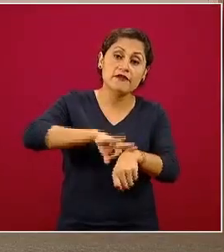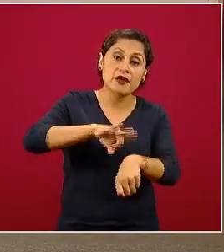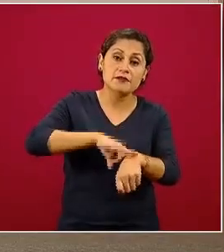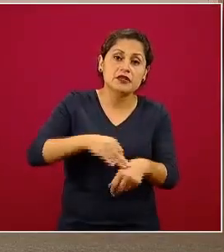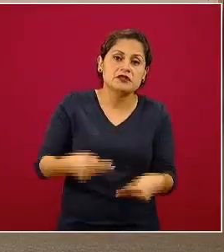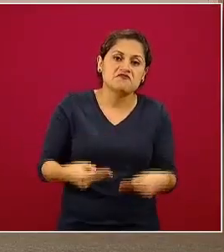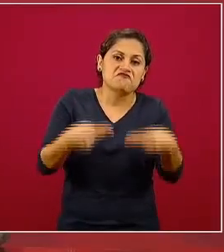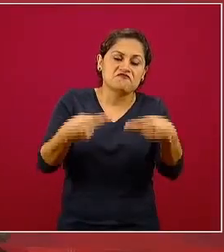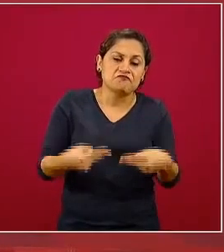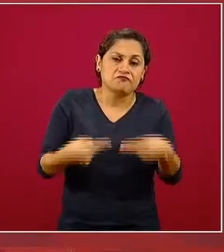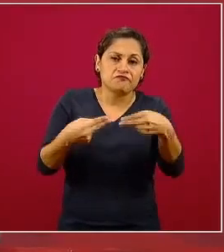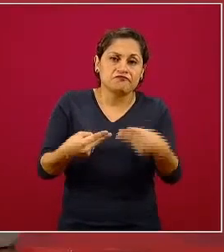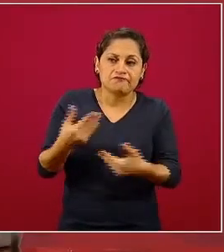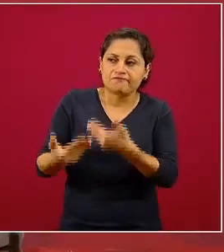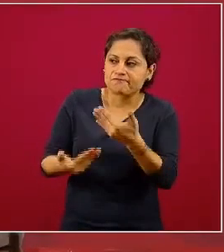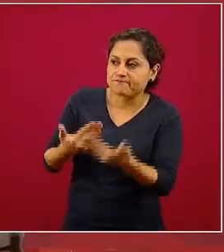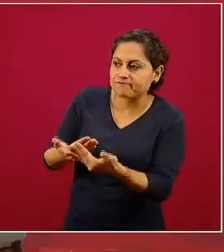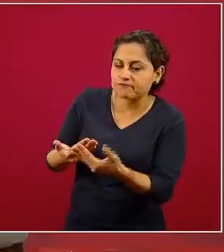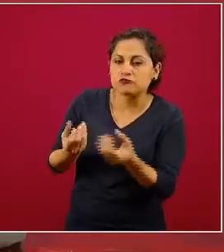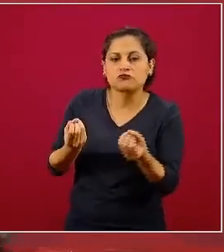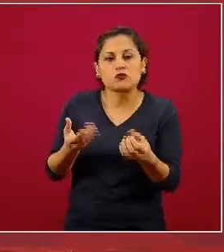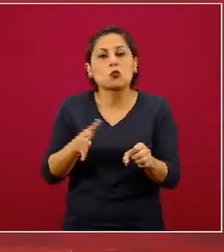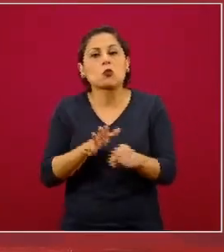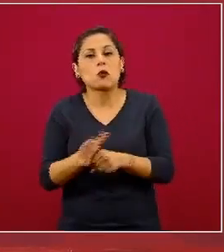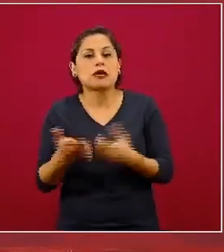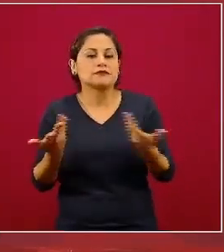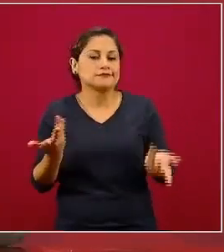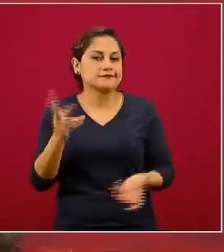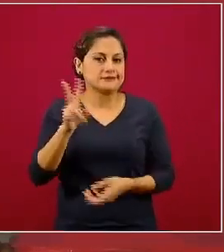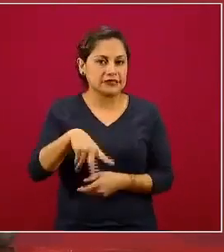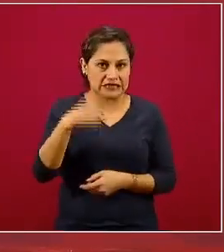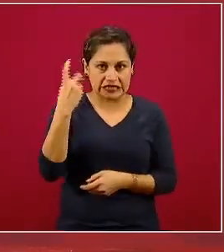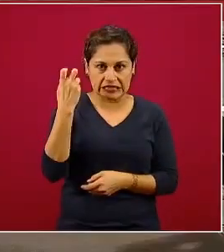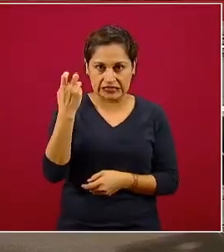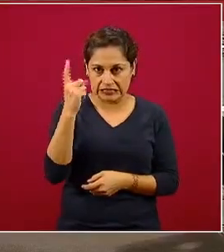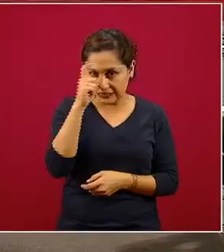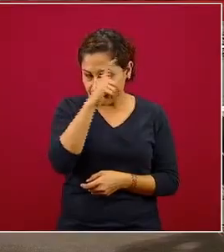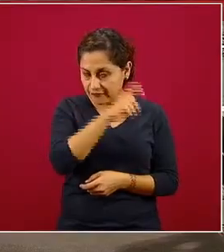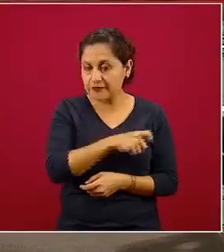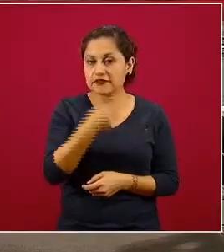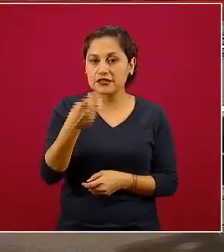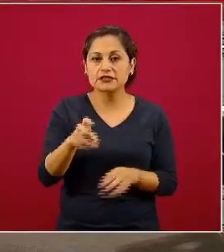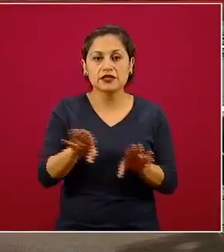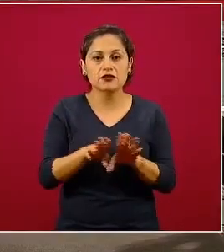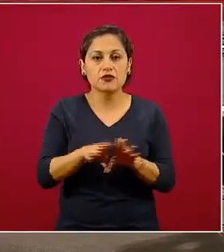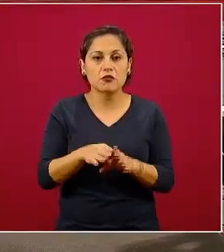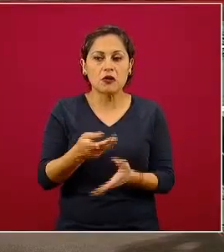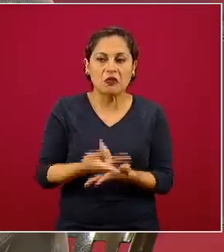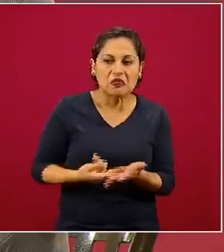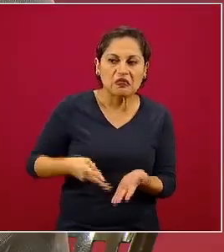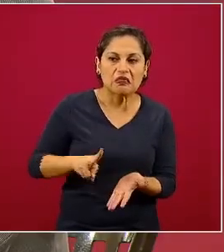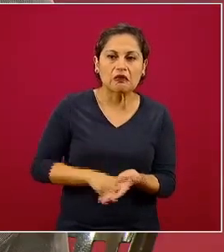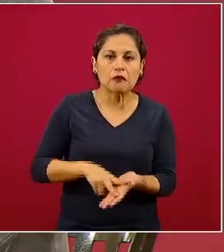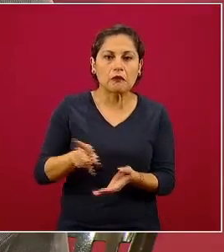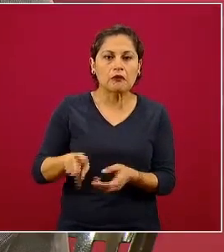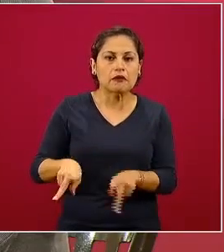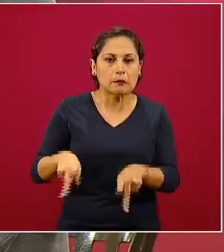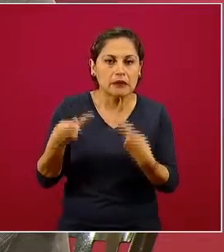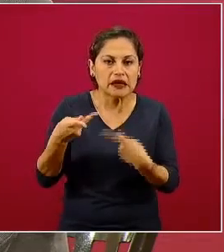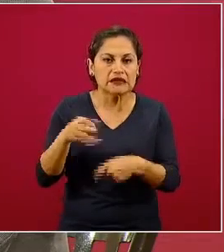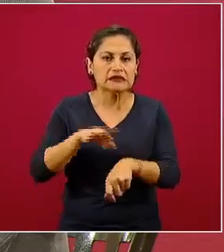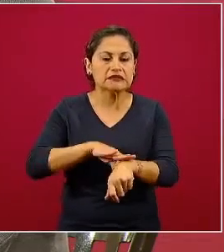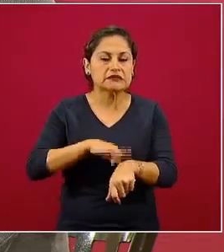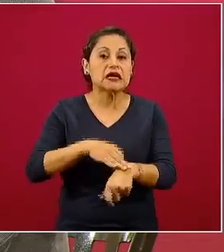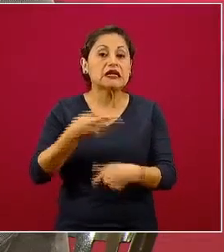resulta que es mucho más atractivo el tener una sobreprescripción preocupan en especial los